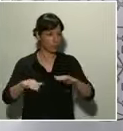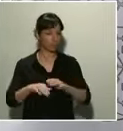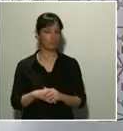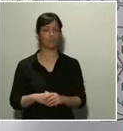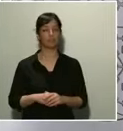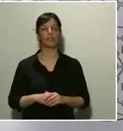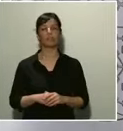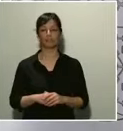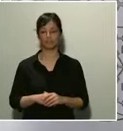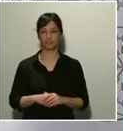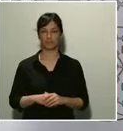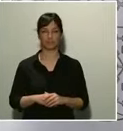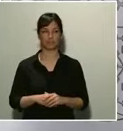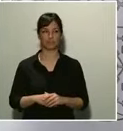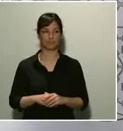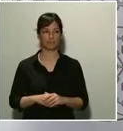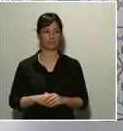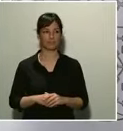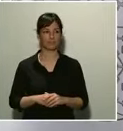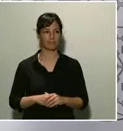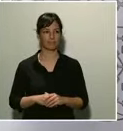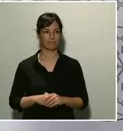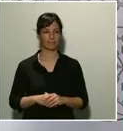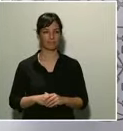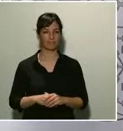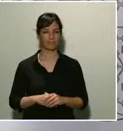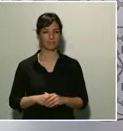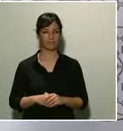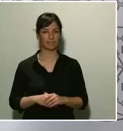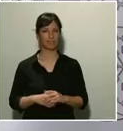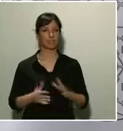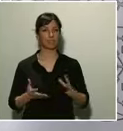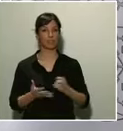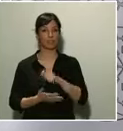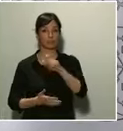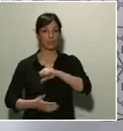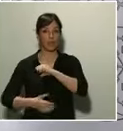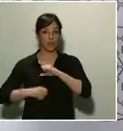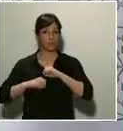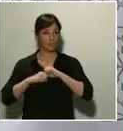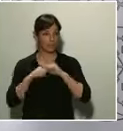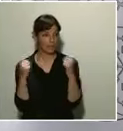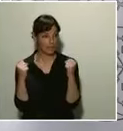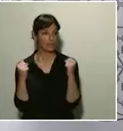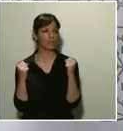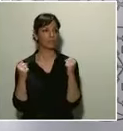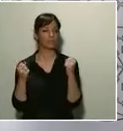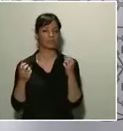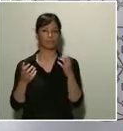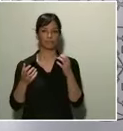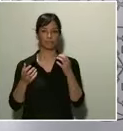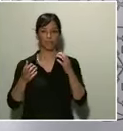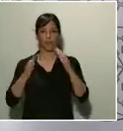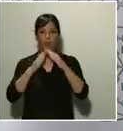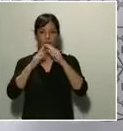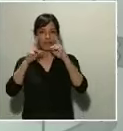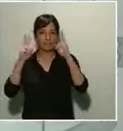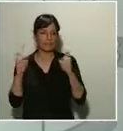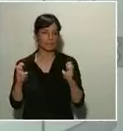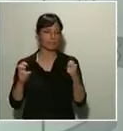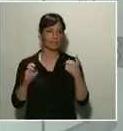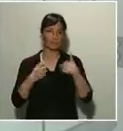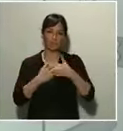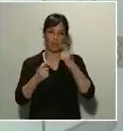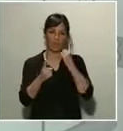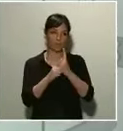todos los que se encuentran hospitalizados y hospitalizadas o a los que se encuentran en sus casas luchando contra este virus. Y,